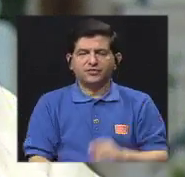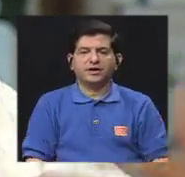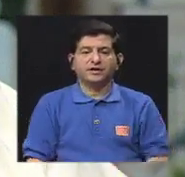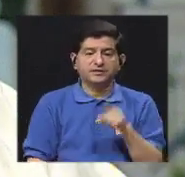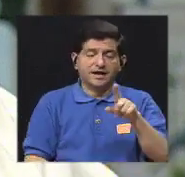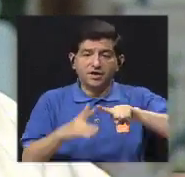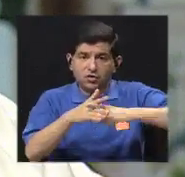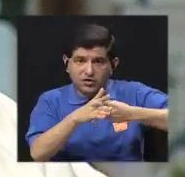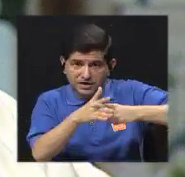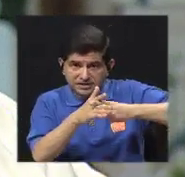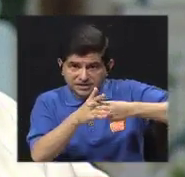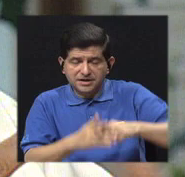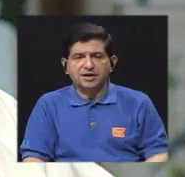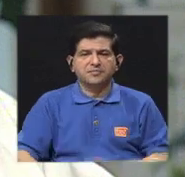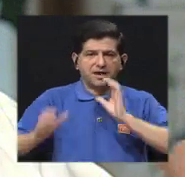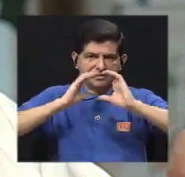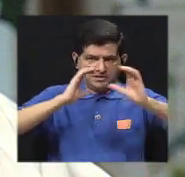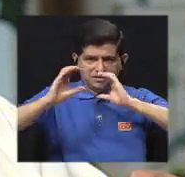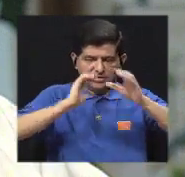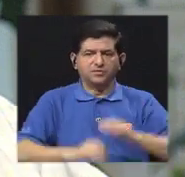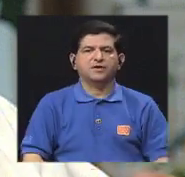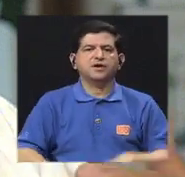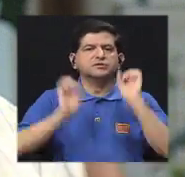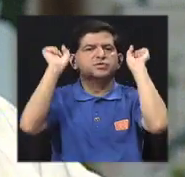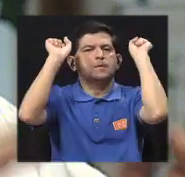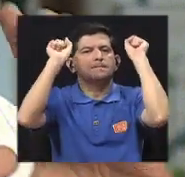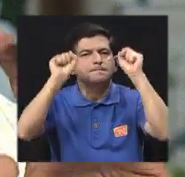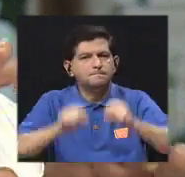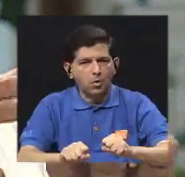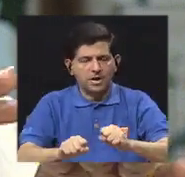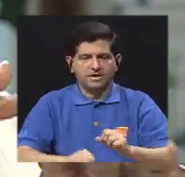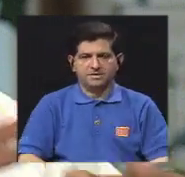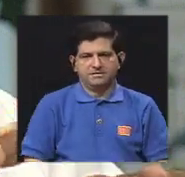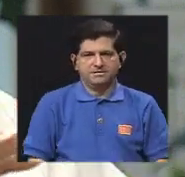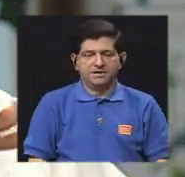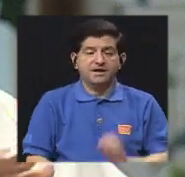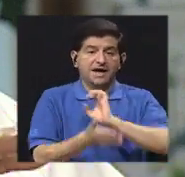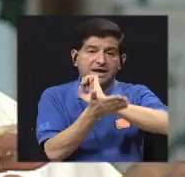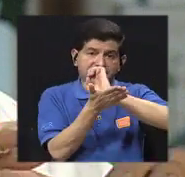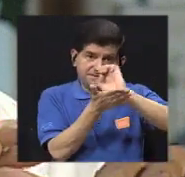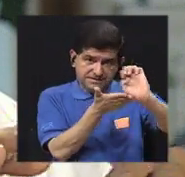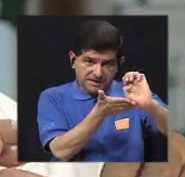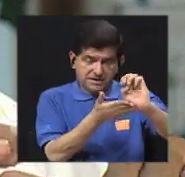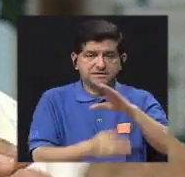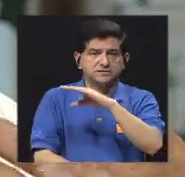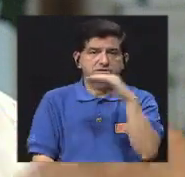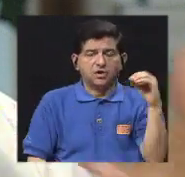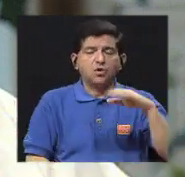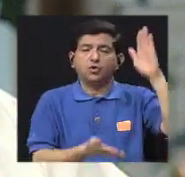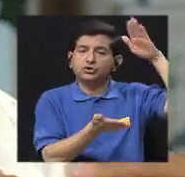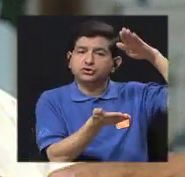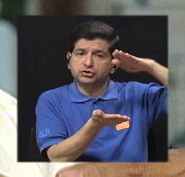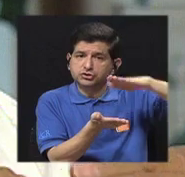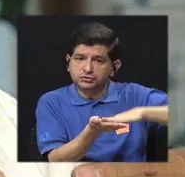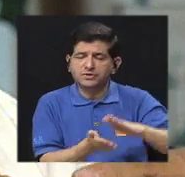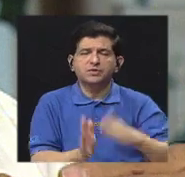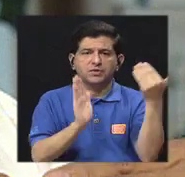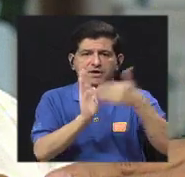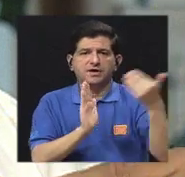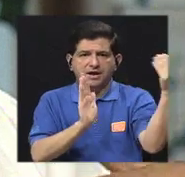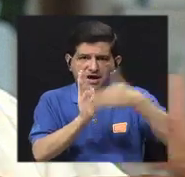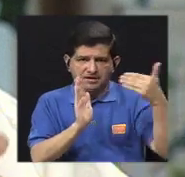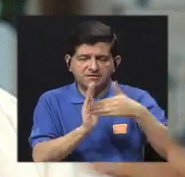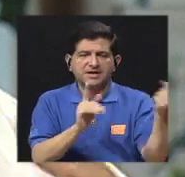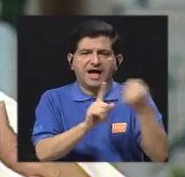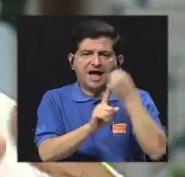Y dando esas herramientas de comunicación, se podría evitar o mitigar el daño